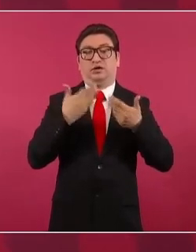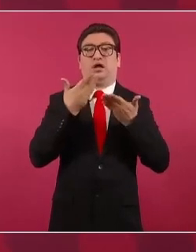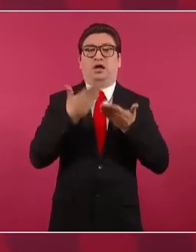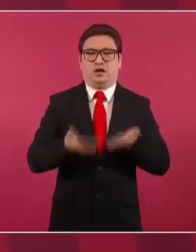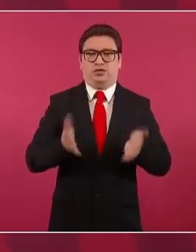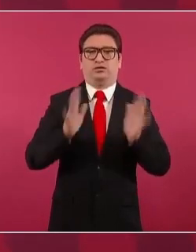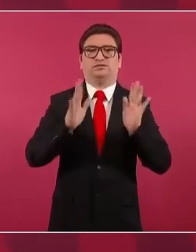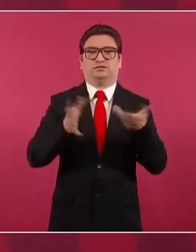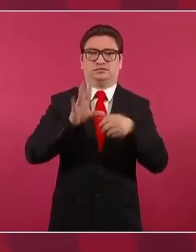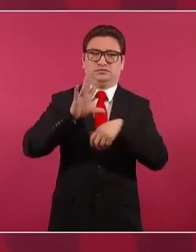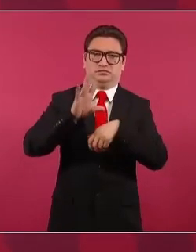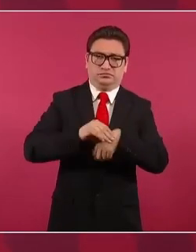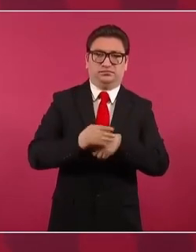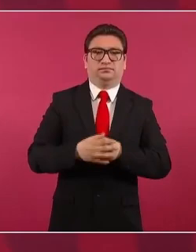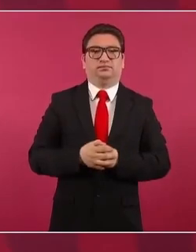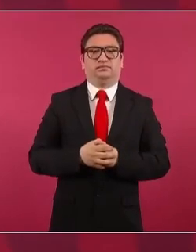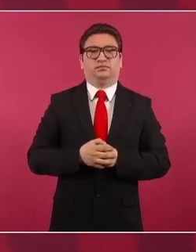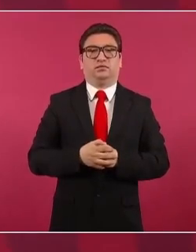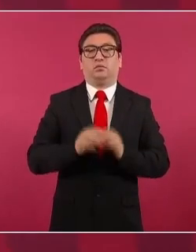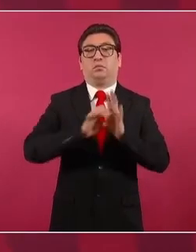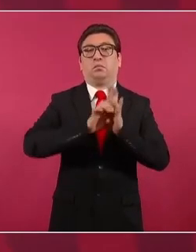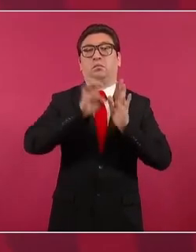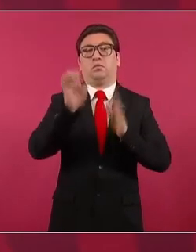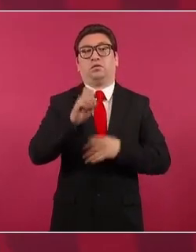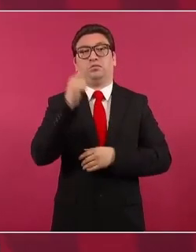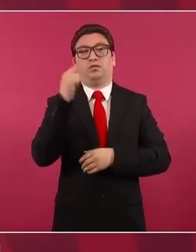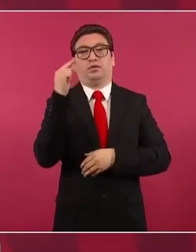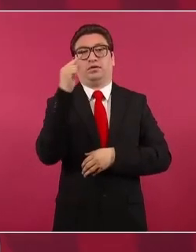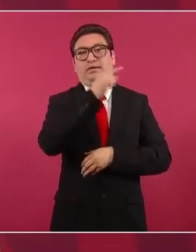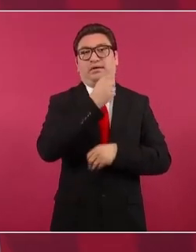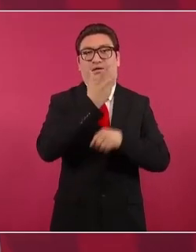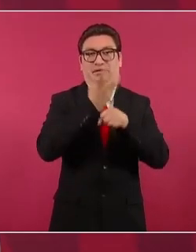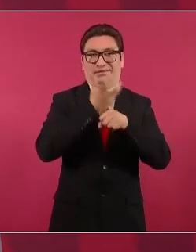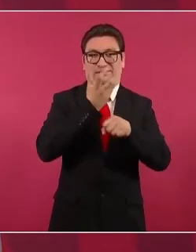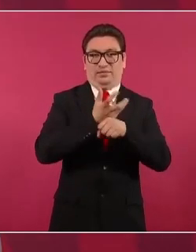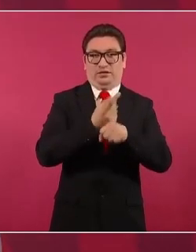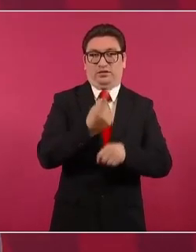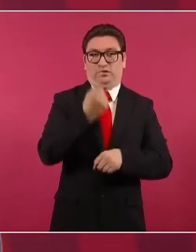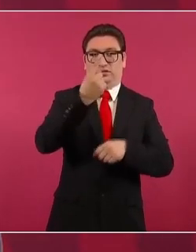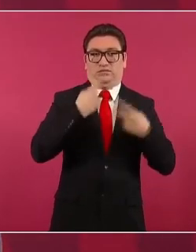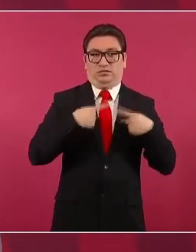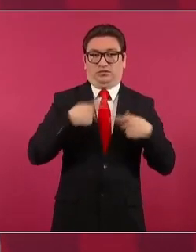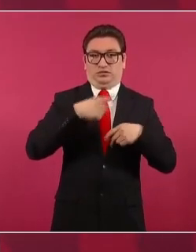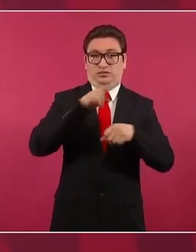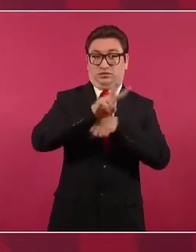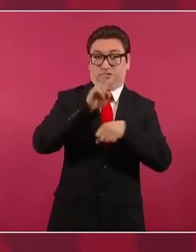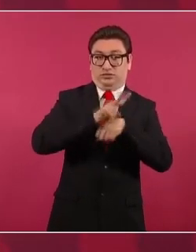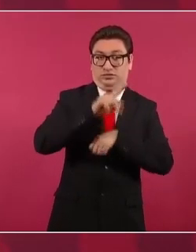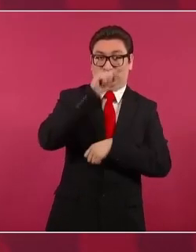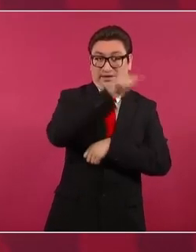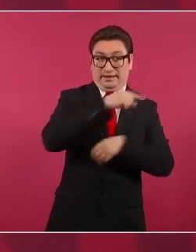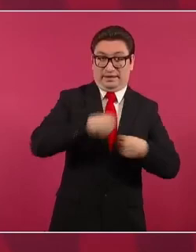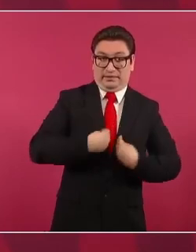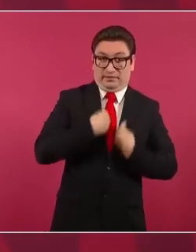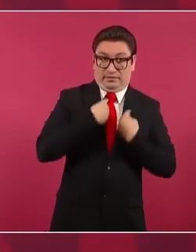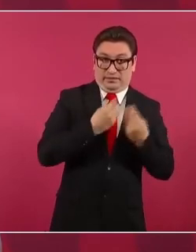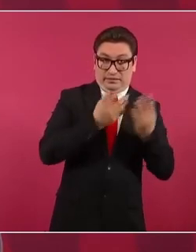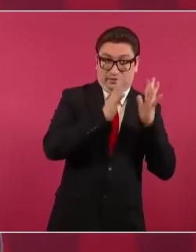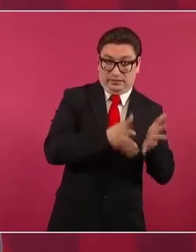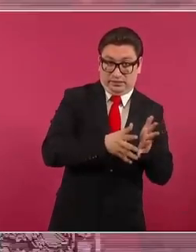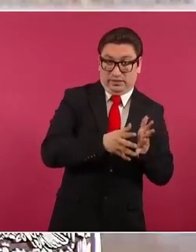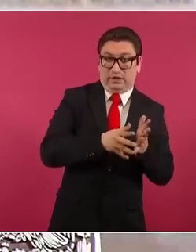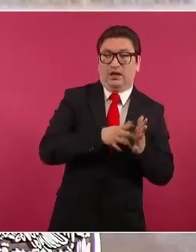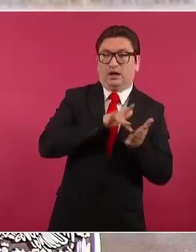un venezolano residente en Estados Unidos avala